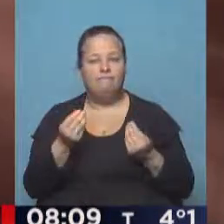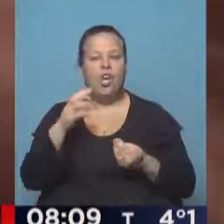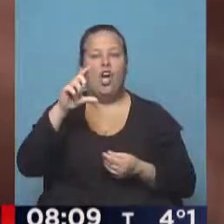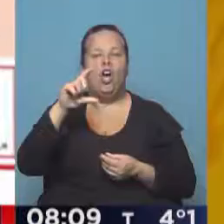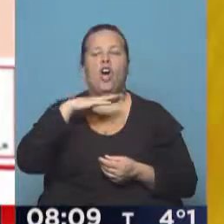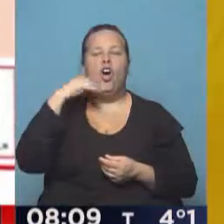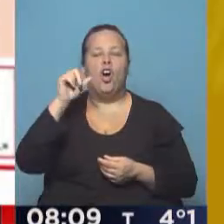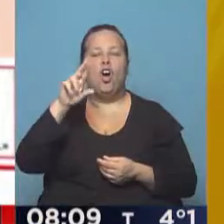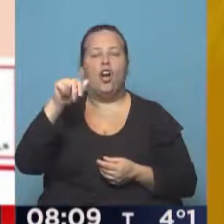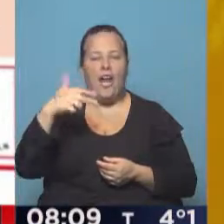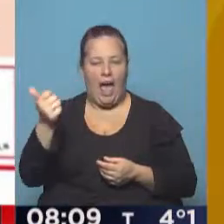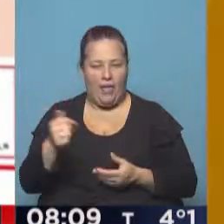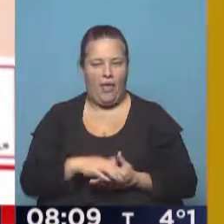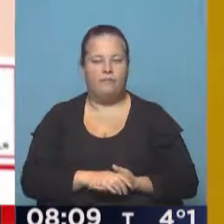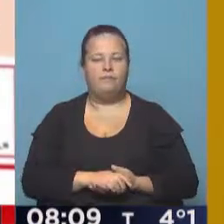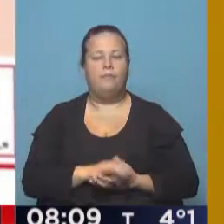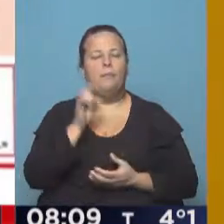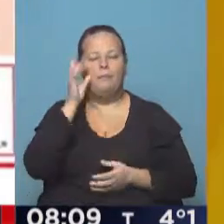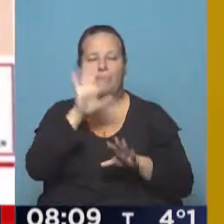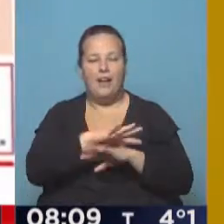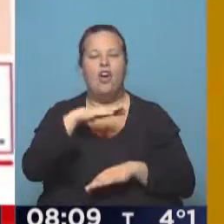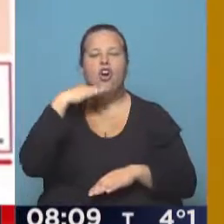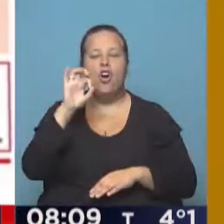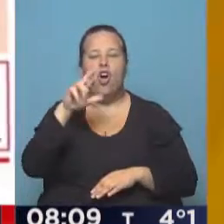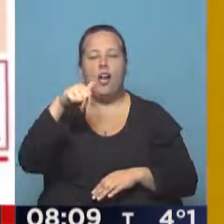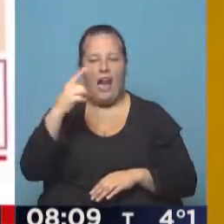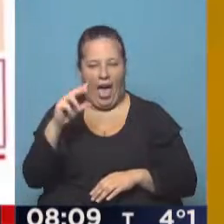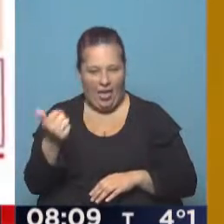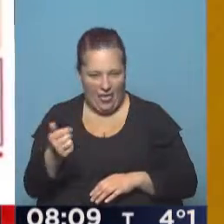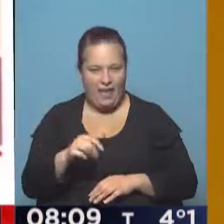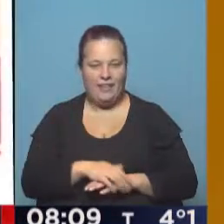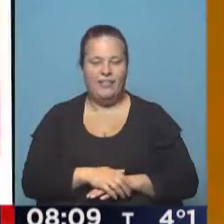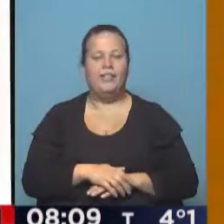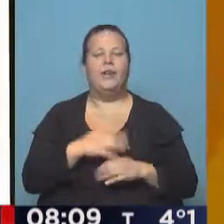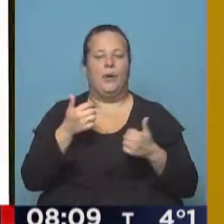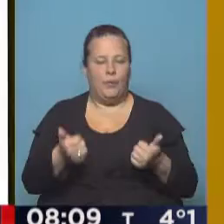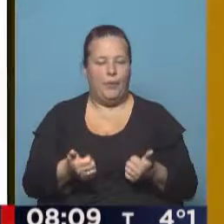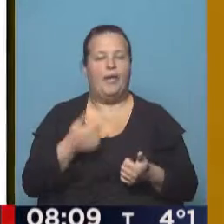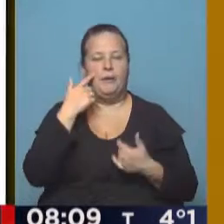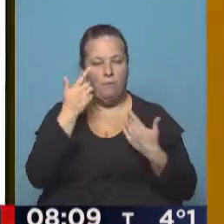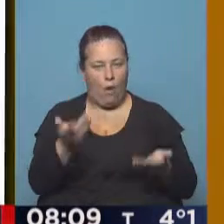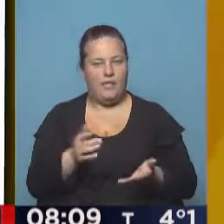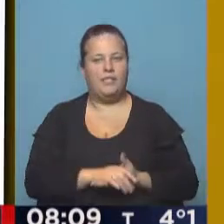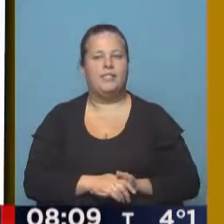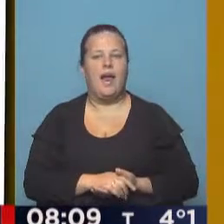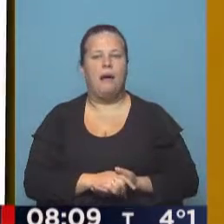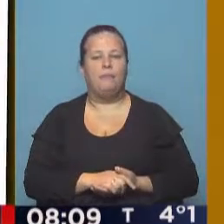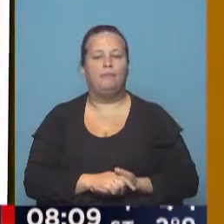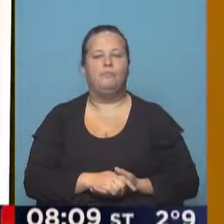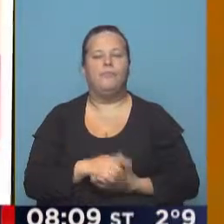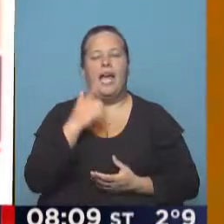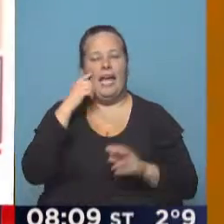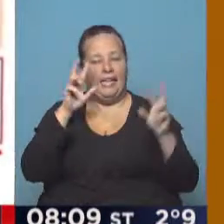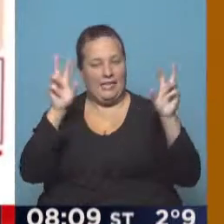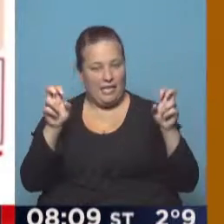diario Jornada. Perdón, Jornada. Así es, ¿no? Así es. Muy bien. Y así estamos leyendo otro de los